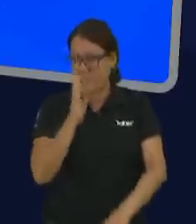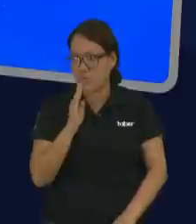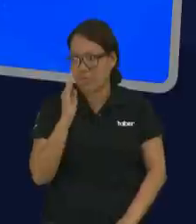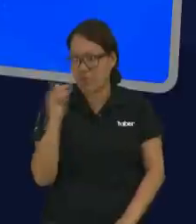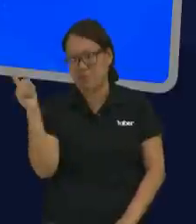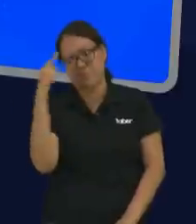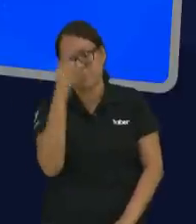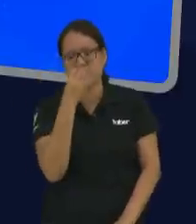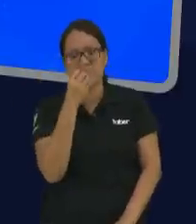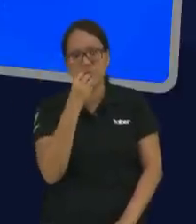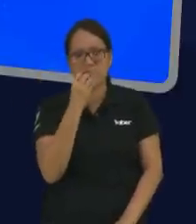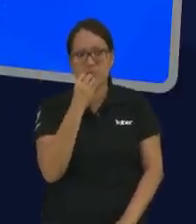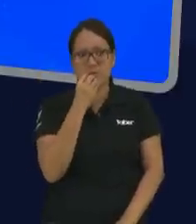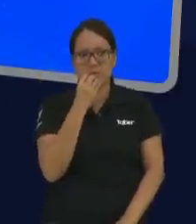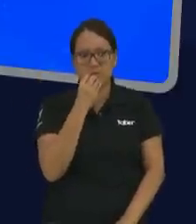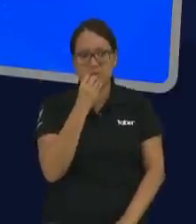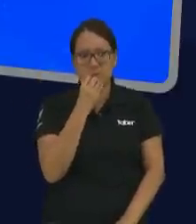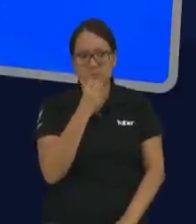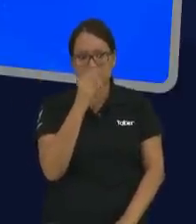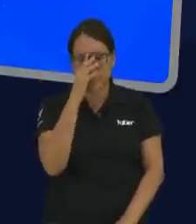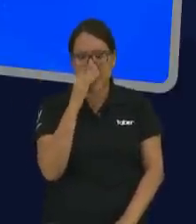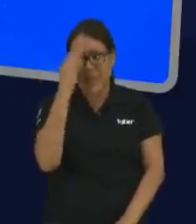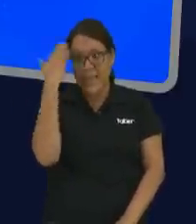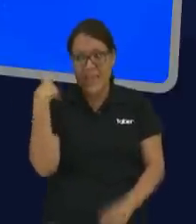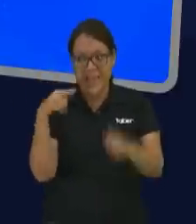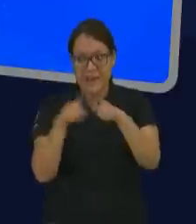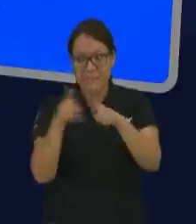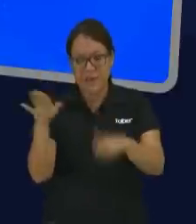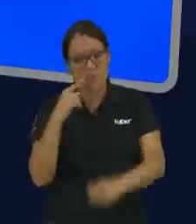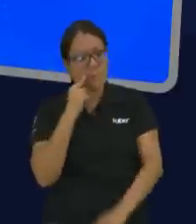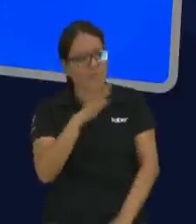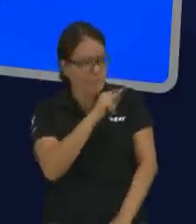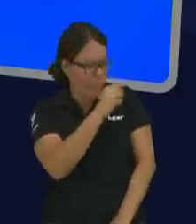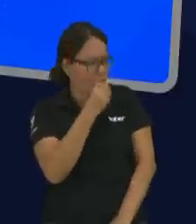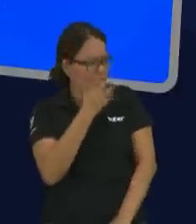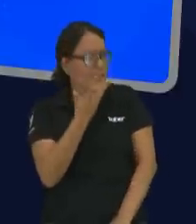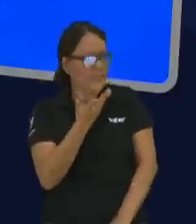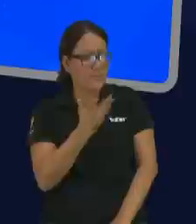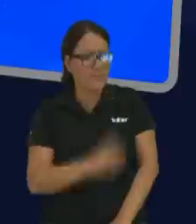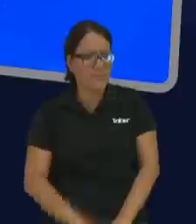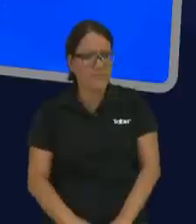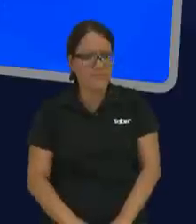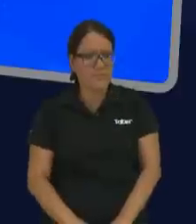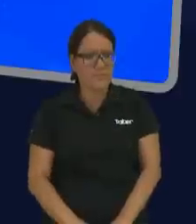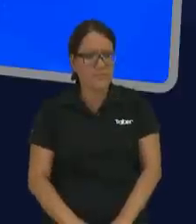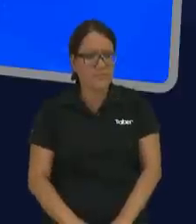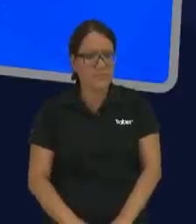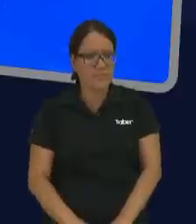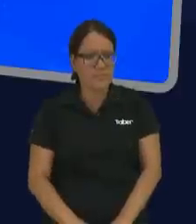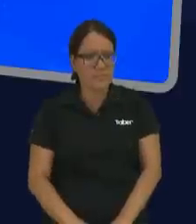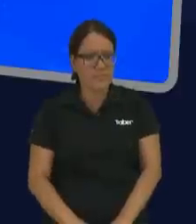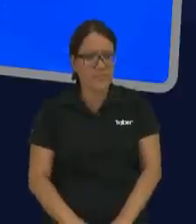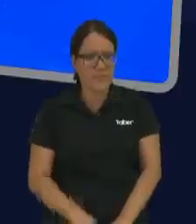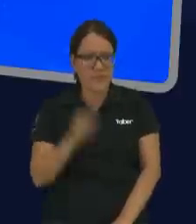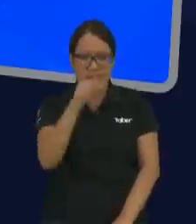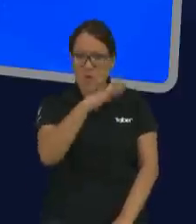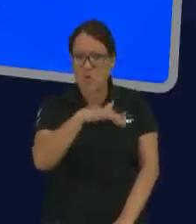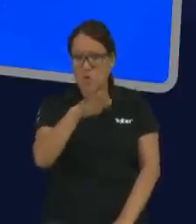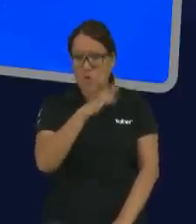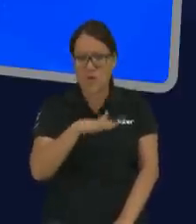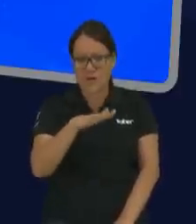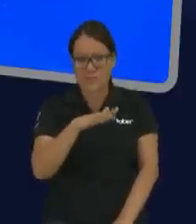el hermano del profeta le decía al profeta profeta que va a comer usted hay un lugar que se llama Cheesecake Factory